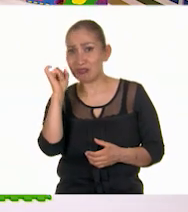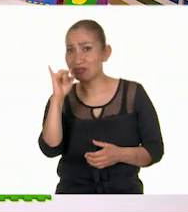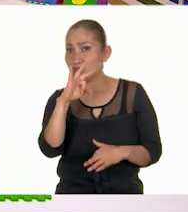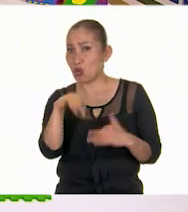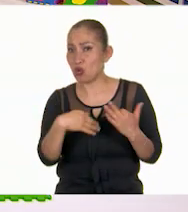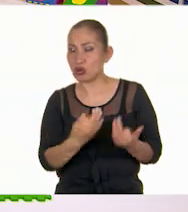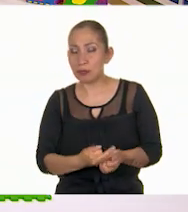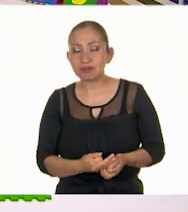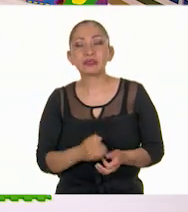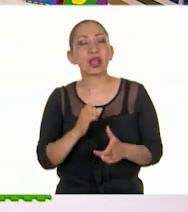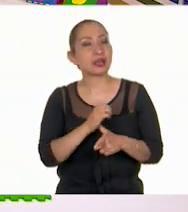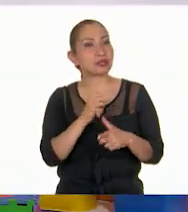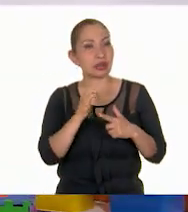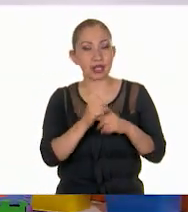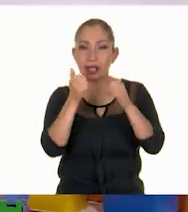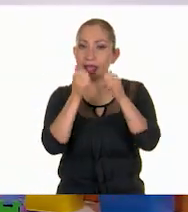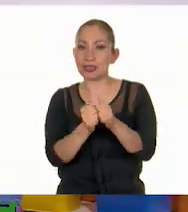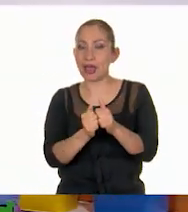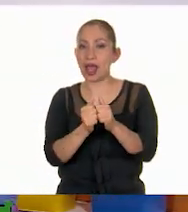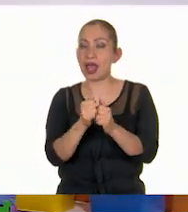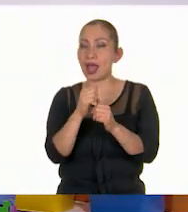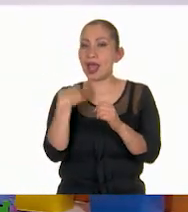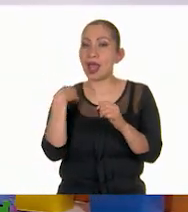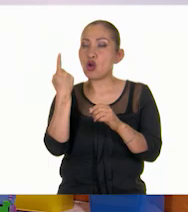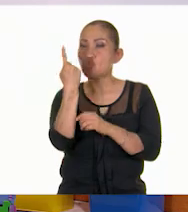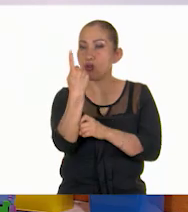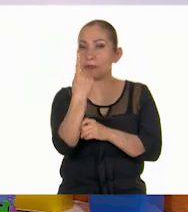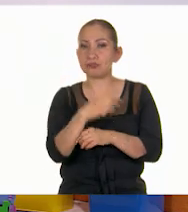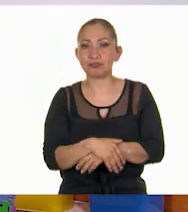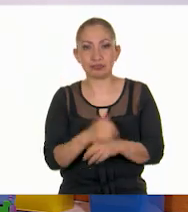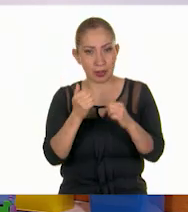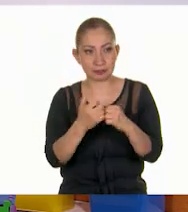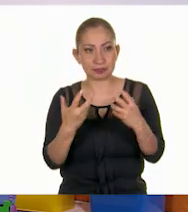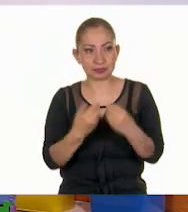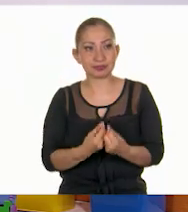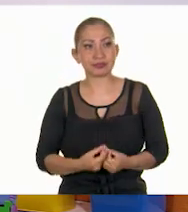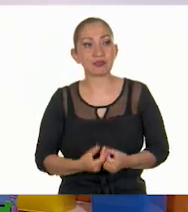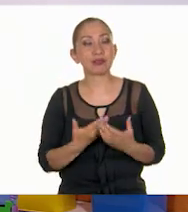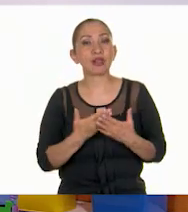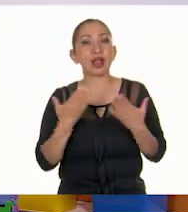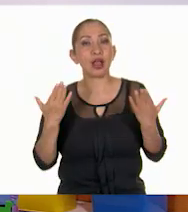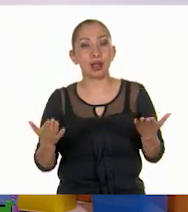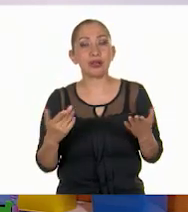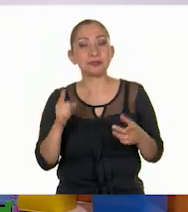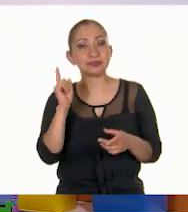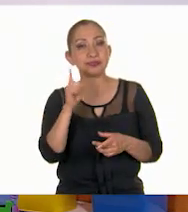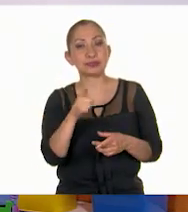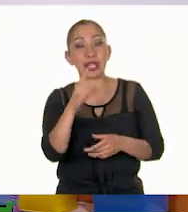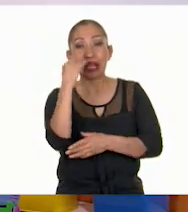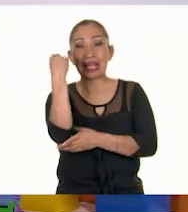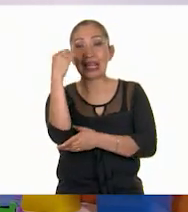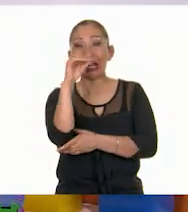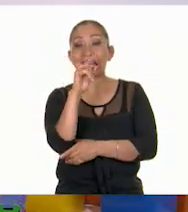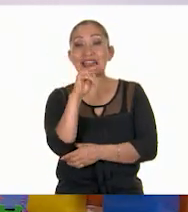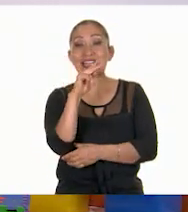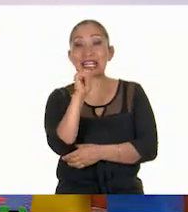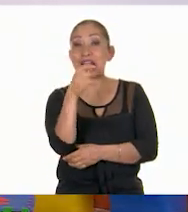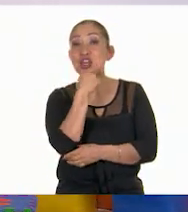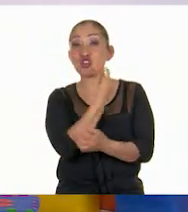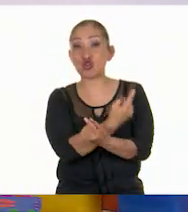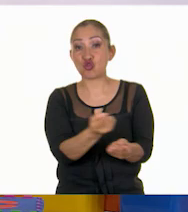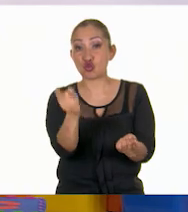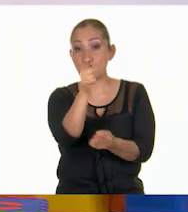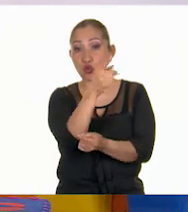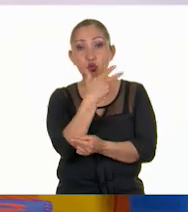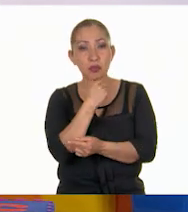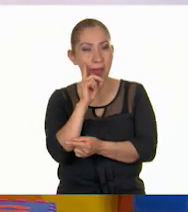todo. Por lo tanto, te quedas en la casilla uno. Muy bien. quedamos. Ahora es el turno de Tina y los niños y